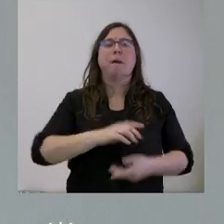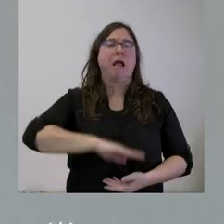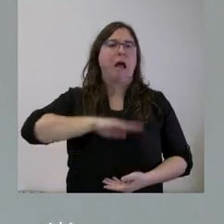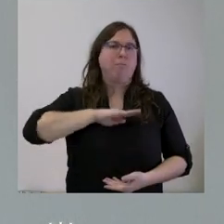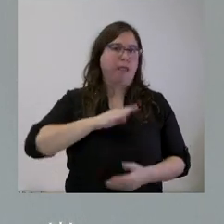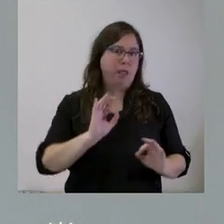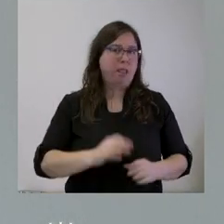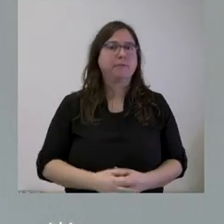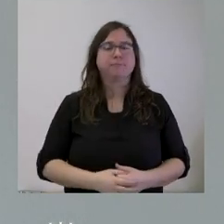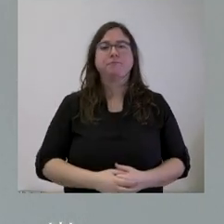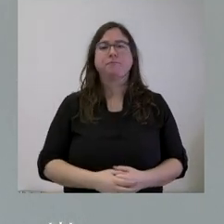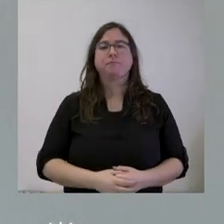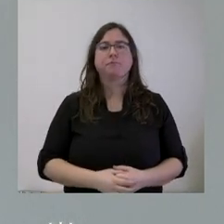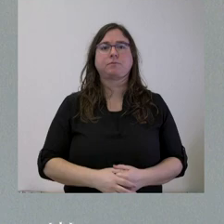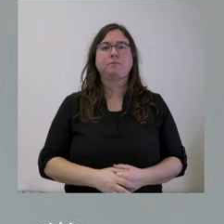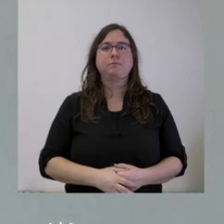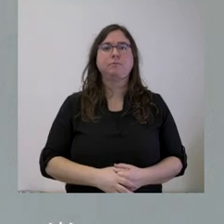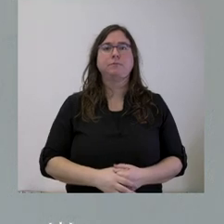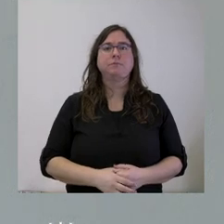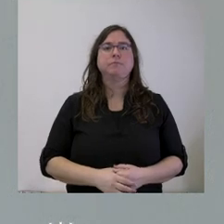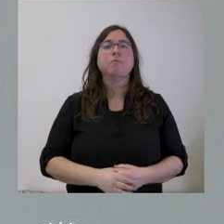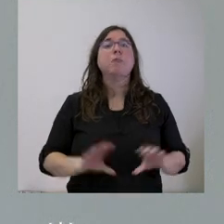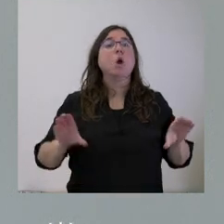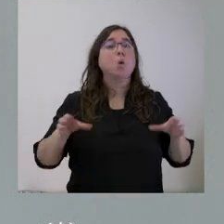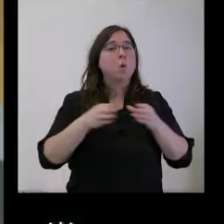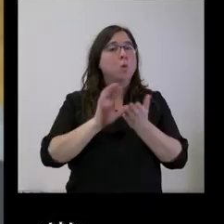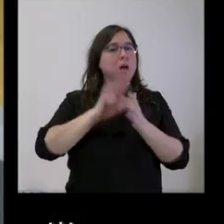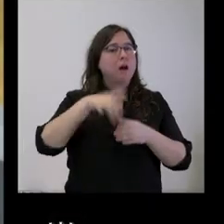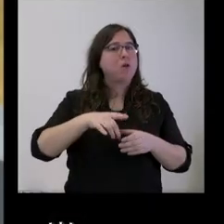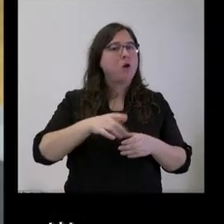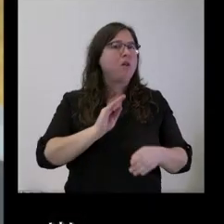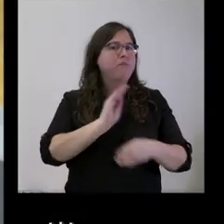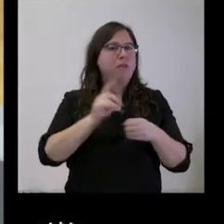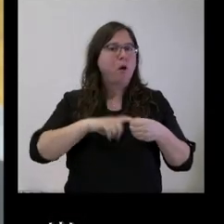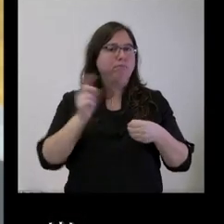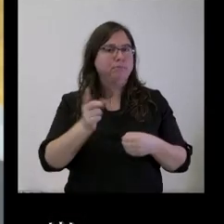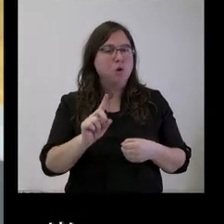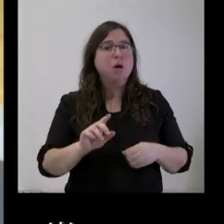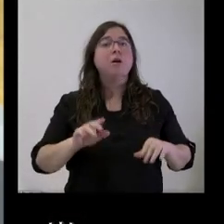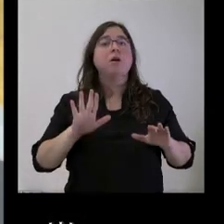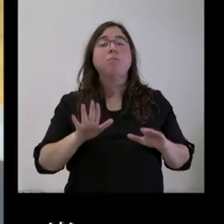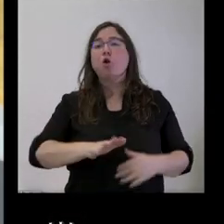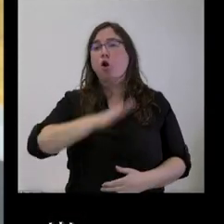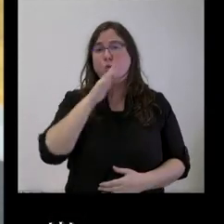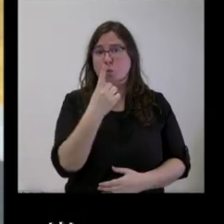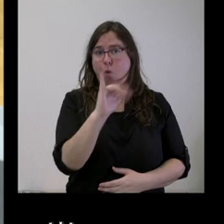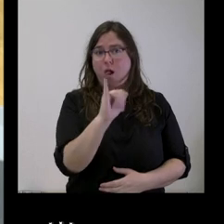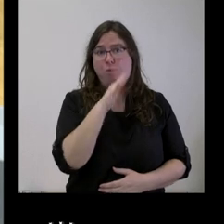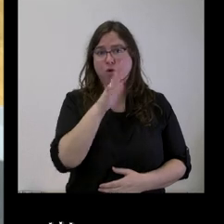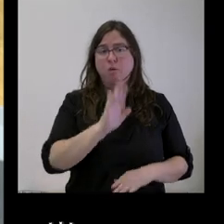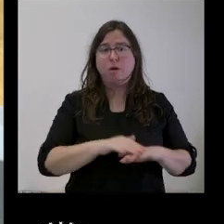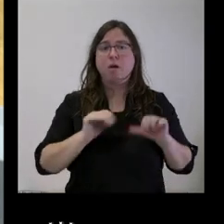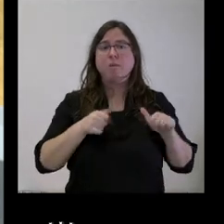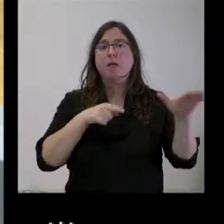en ese órgano. Nos dice que la Junta no excluye la financiación, pero uno de los motivos alegados para el inicio del